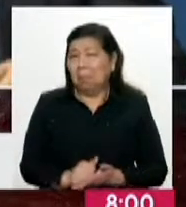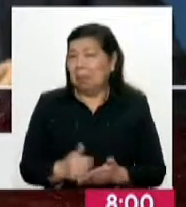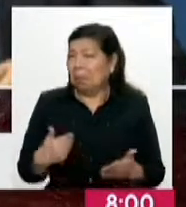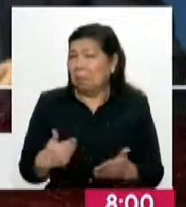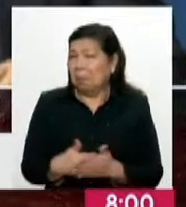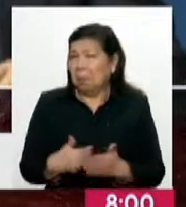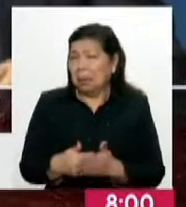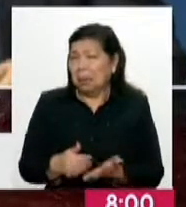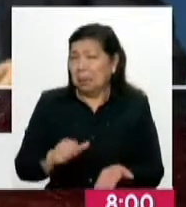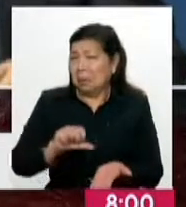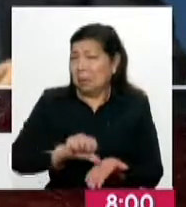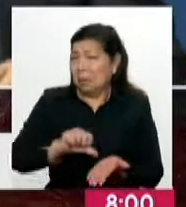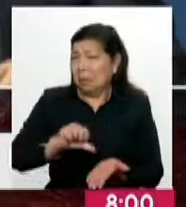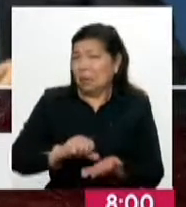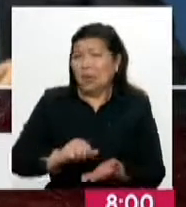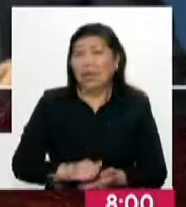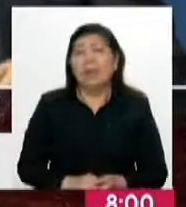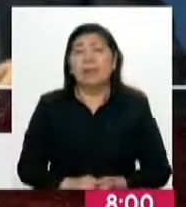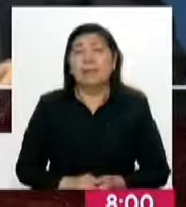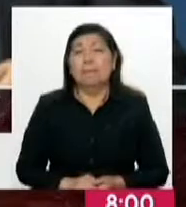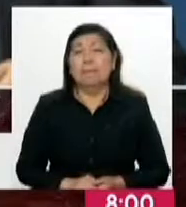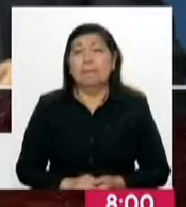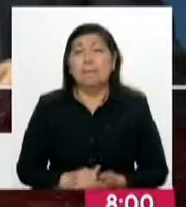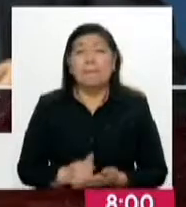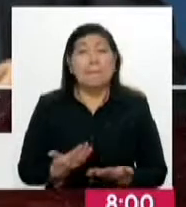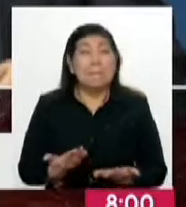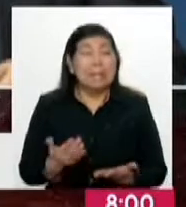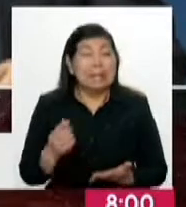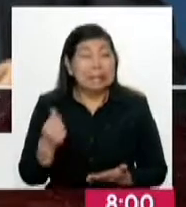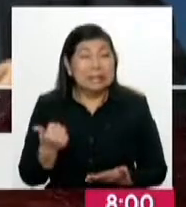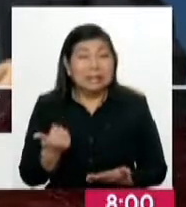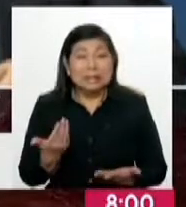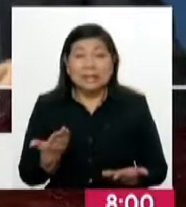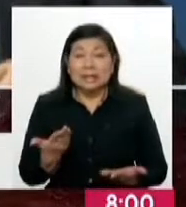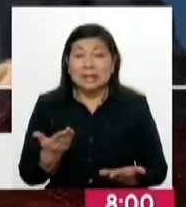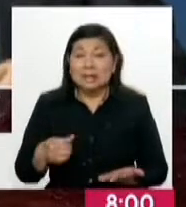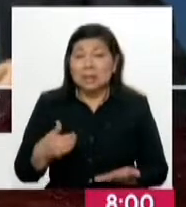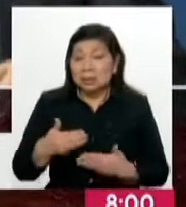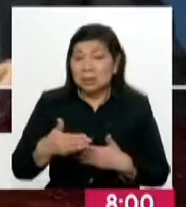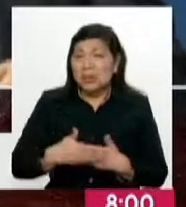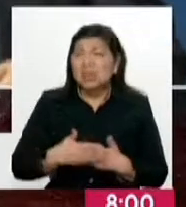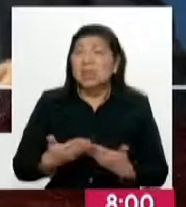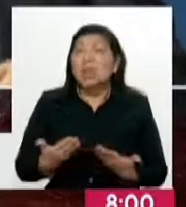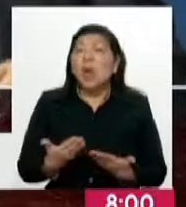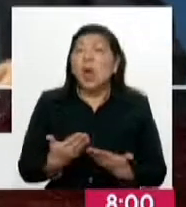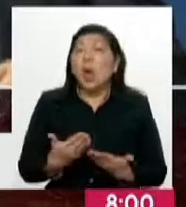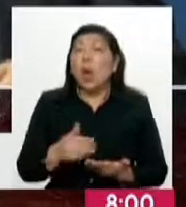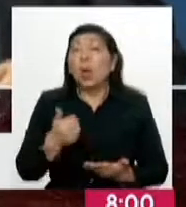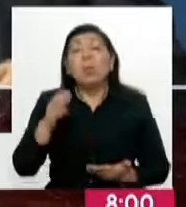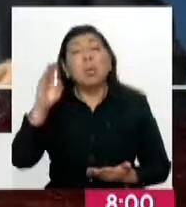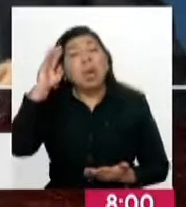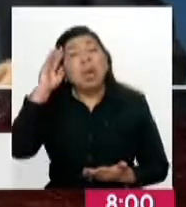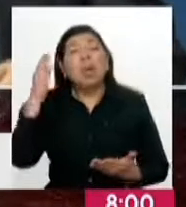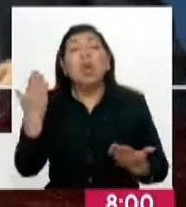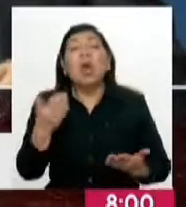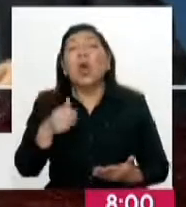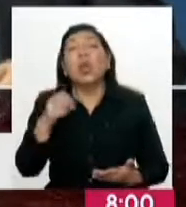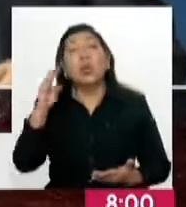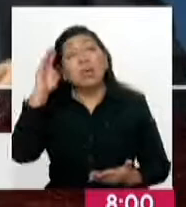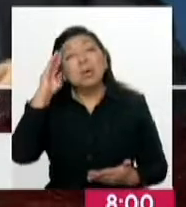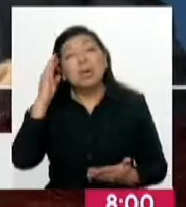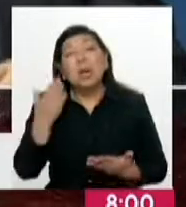cerca a la capital del distrito. Claro. Casi en plena ciudad. ¿Dónde está siendo atendido el otro policía, el policía herido?